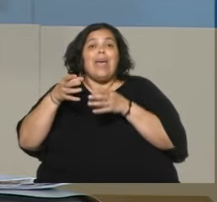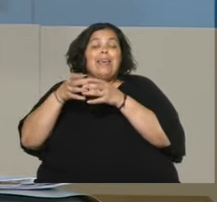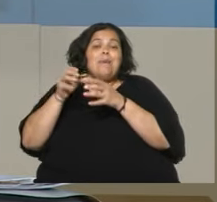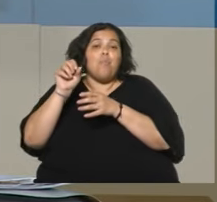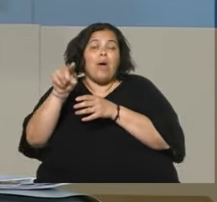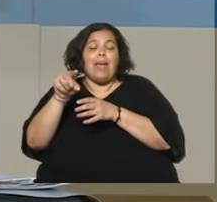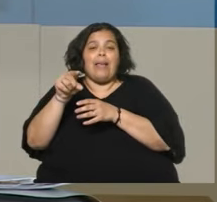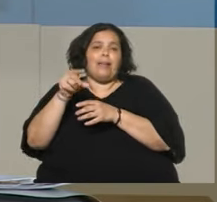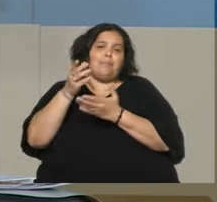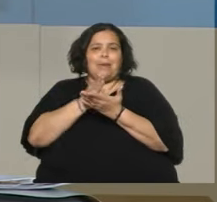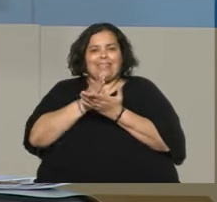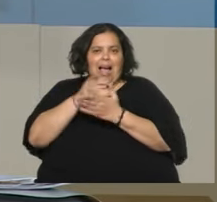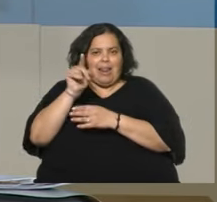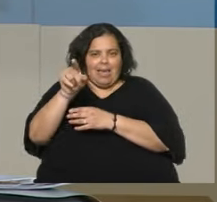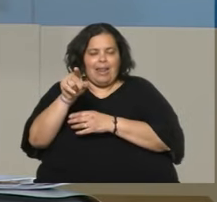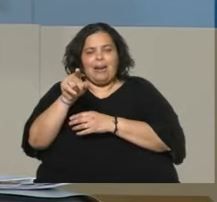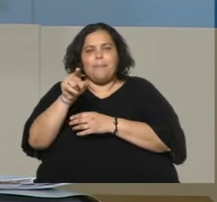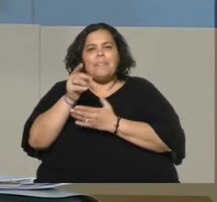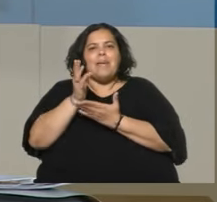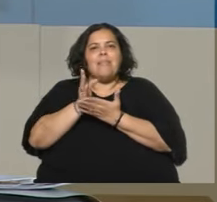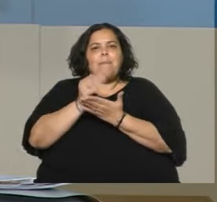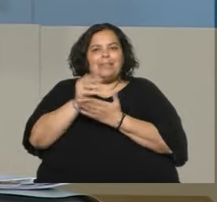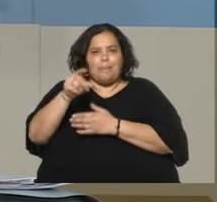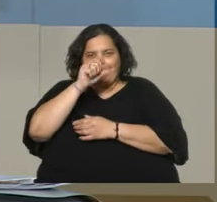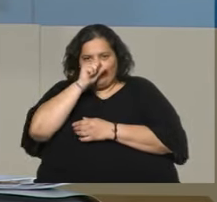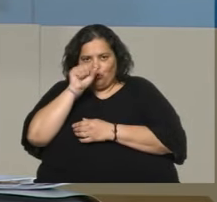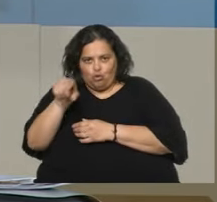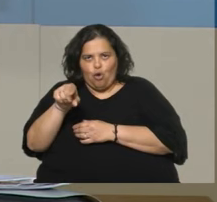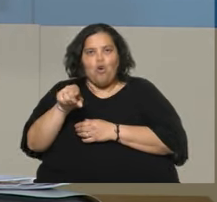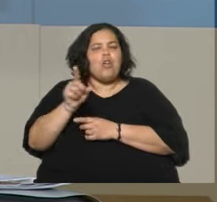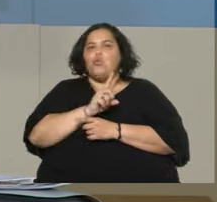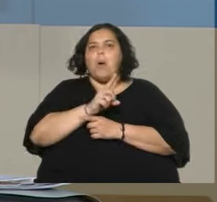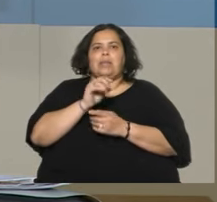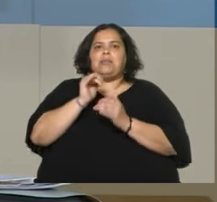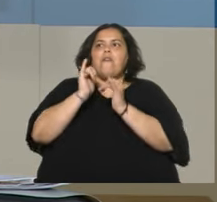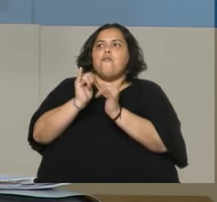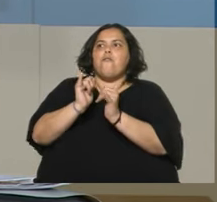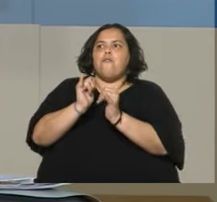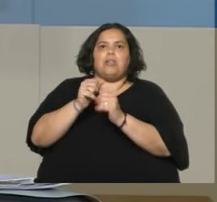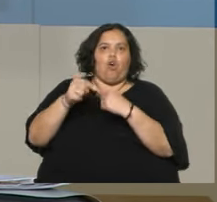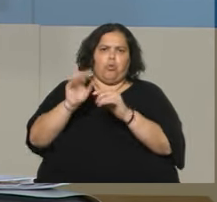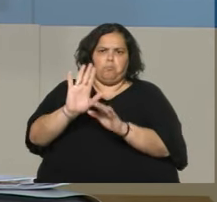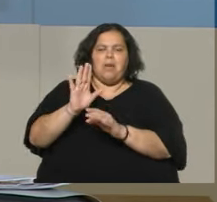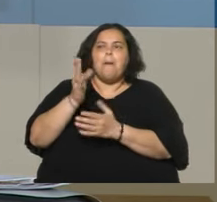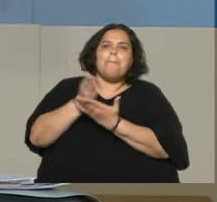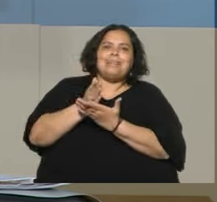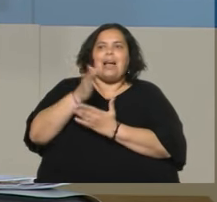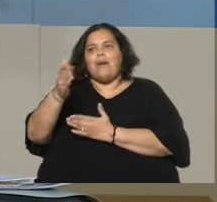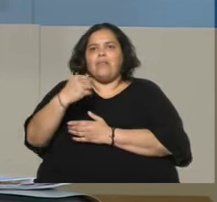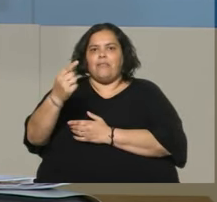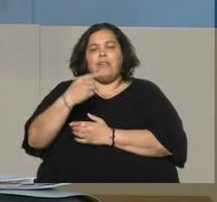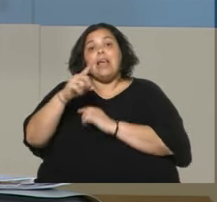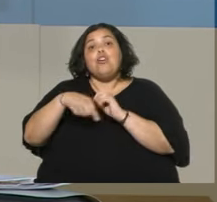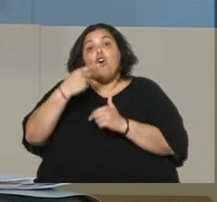de tiempo parcial, no está todo el tiempo, en Florida, y equipos itinerantes